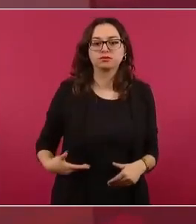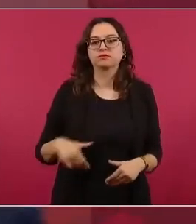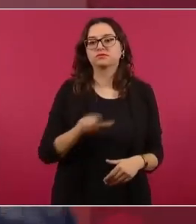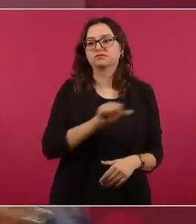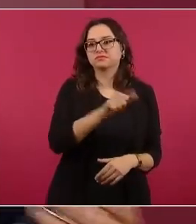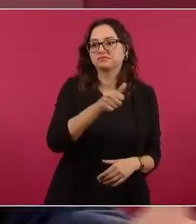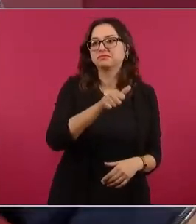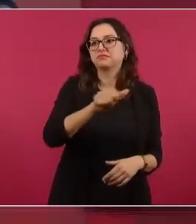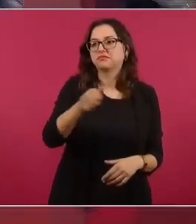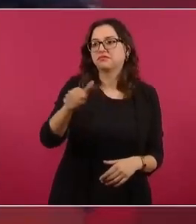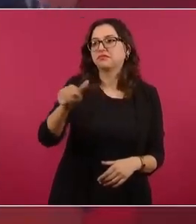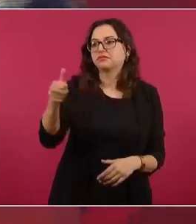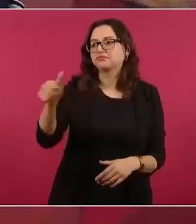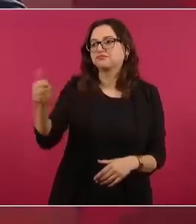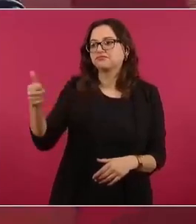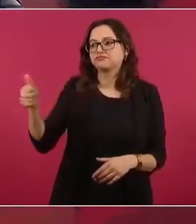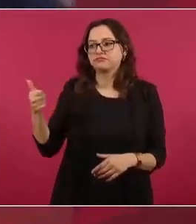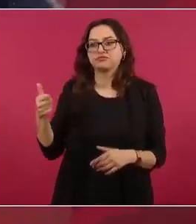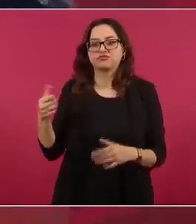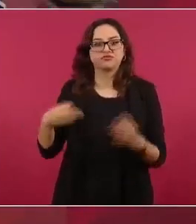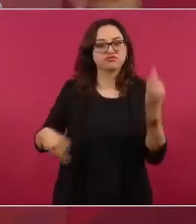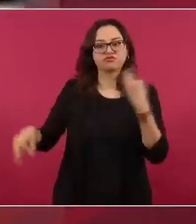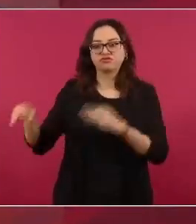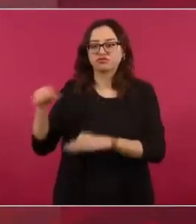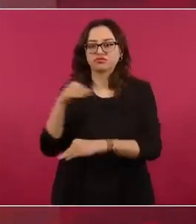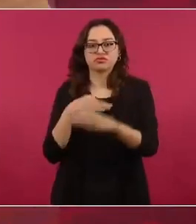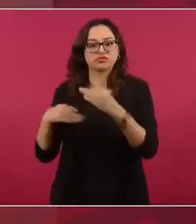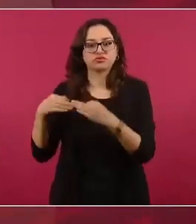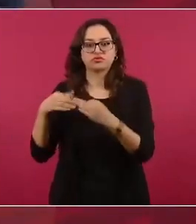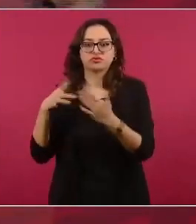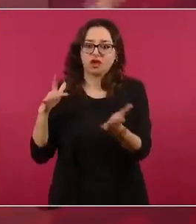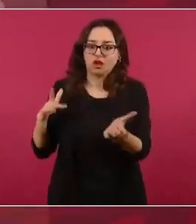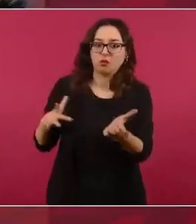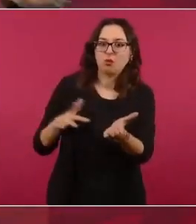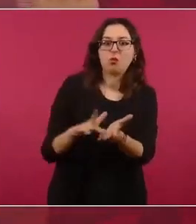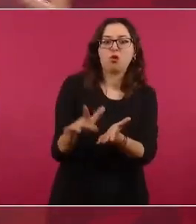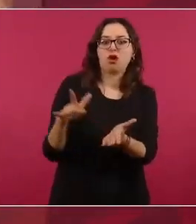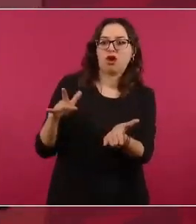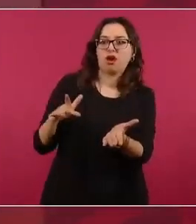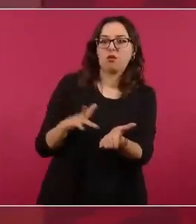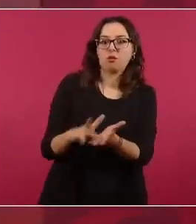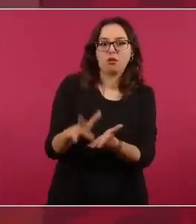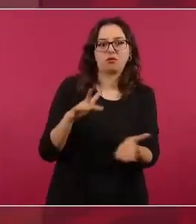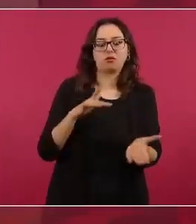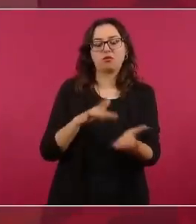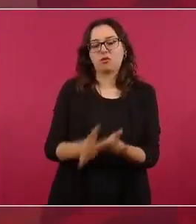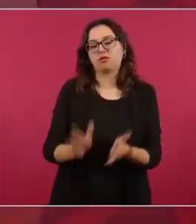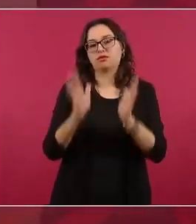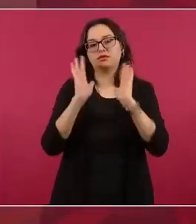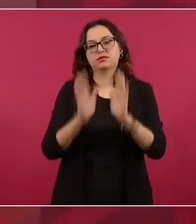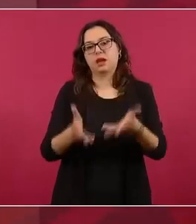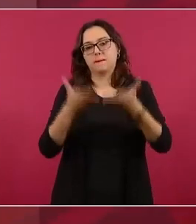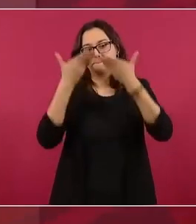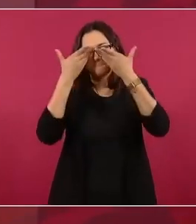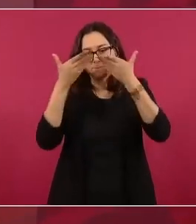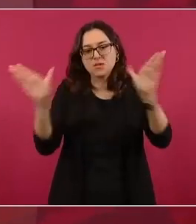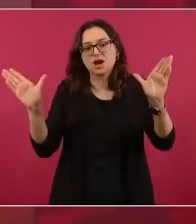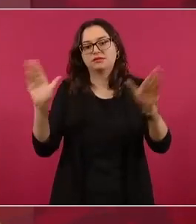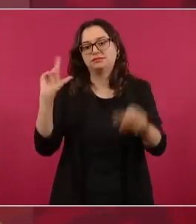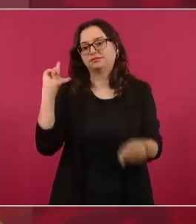y la llamada cargada, así era el destape. Entonces,